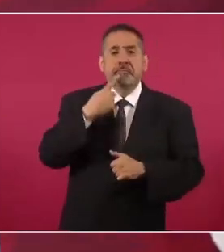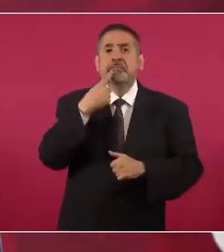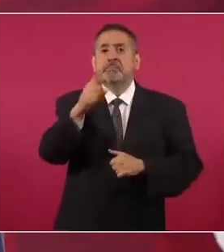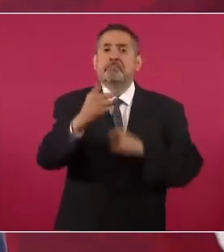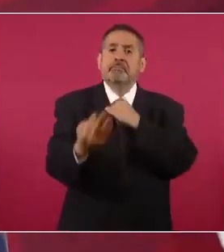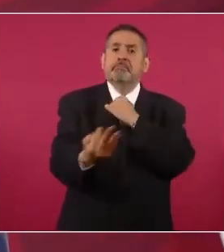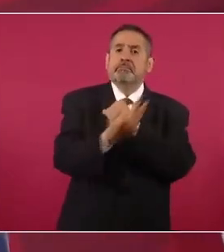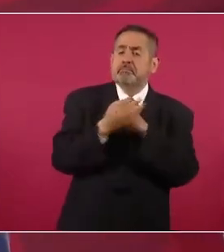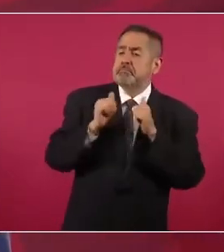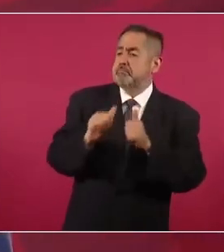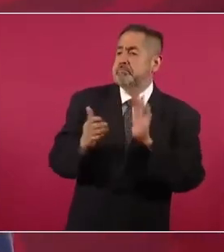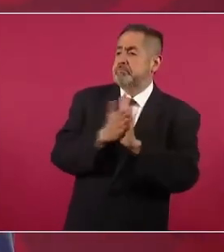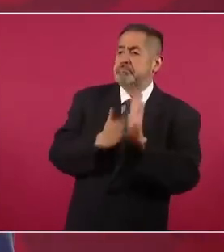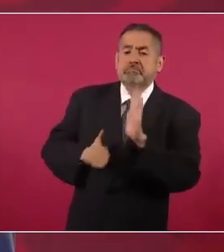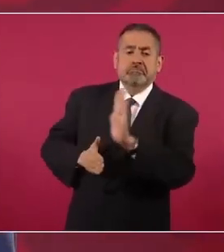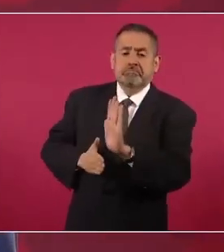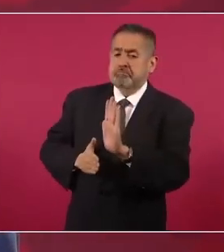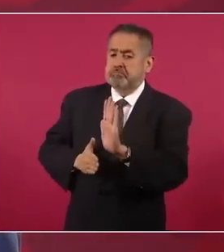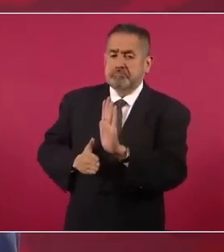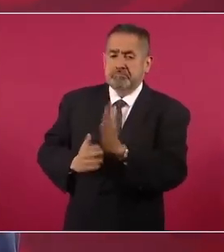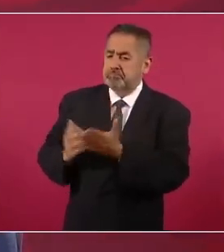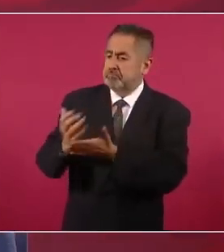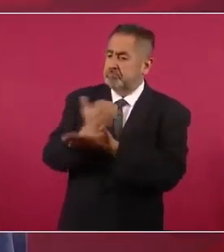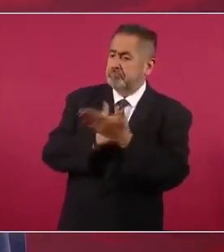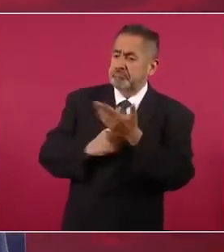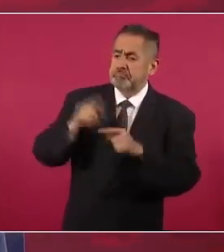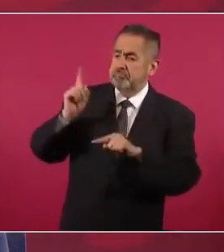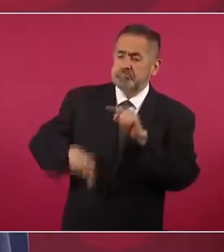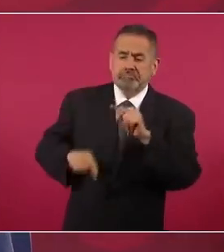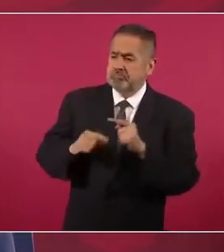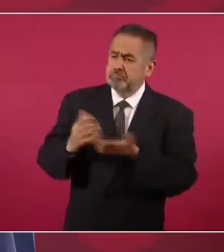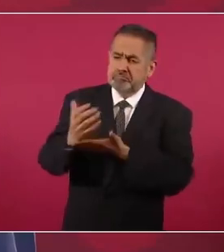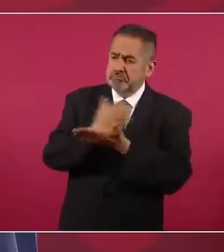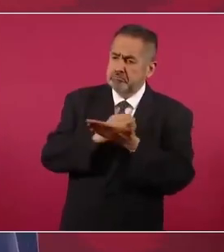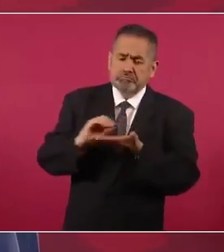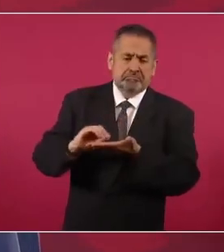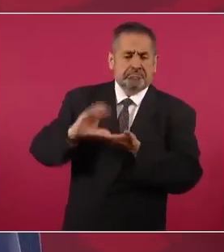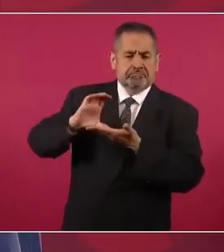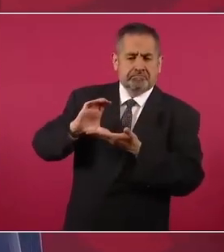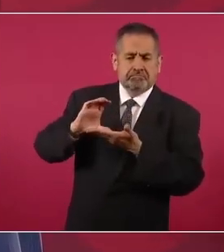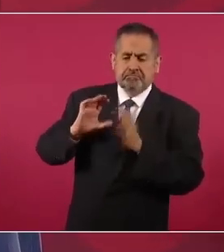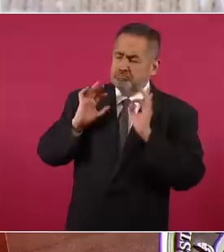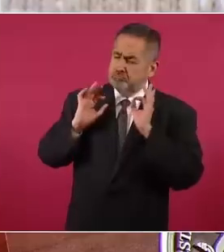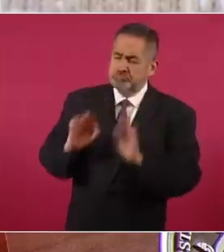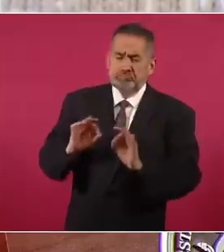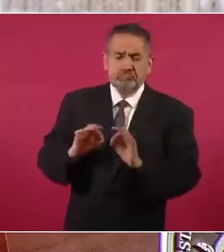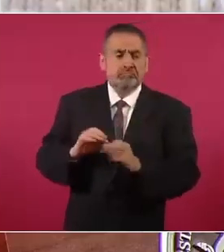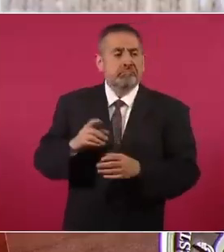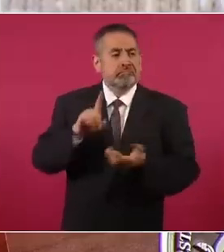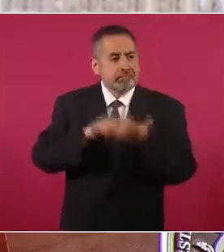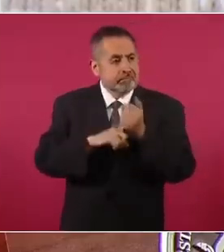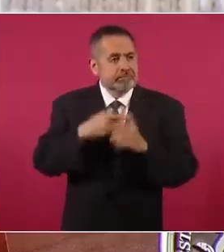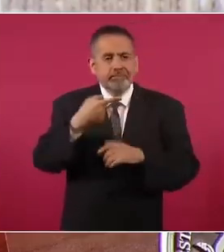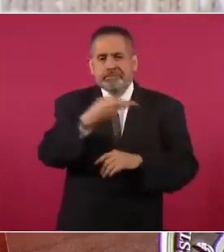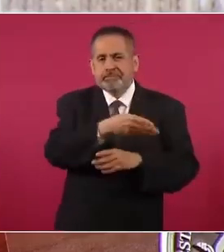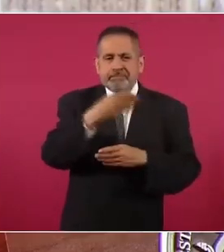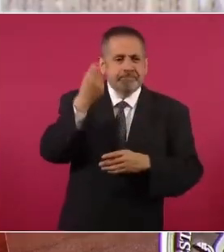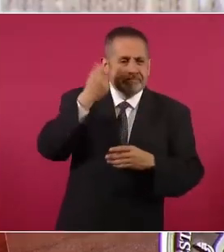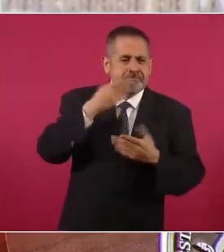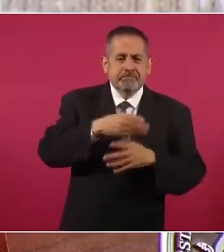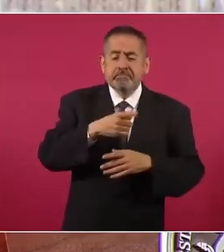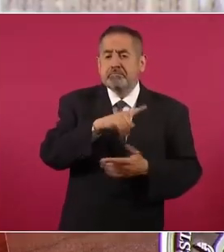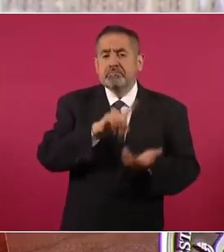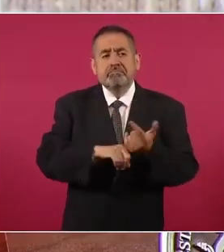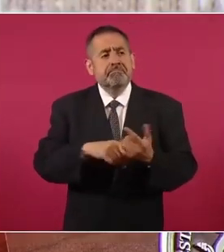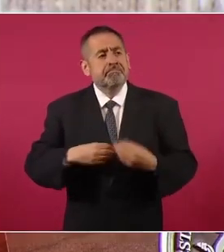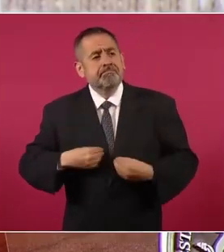y tienen fideicomisos y se dan la gran vida.